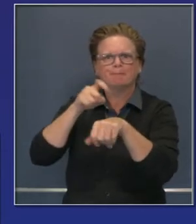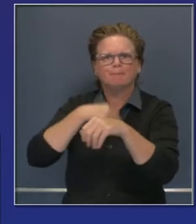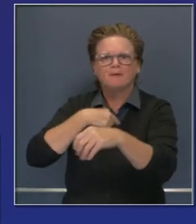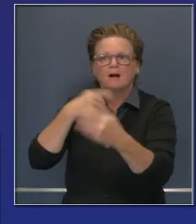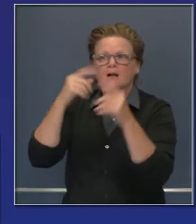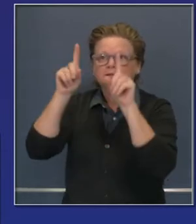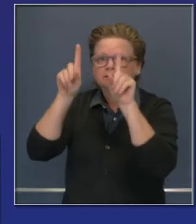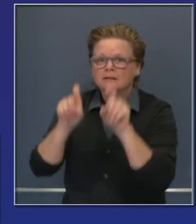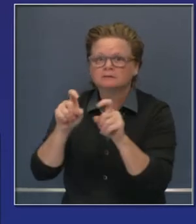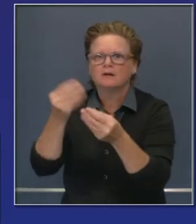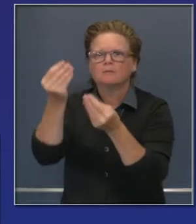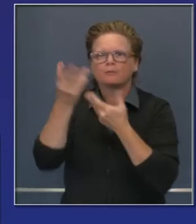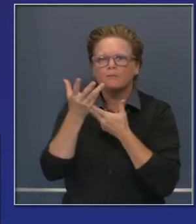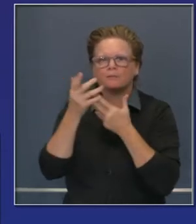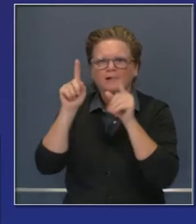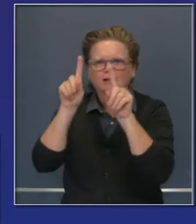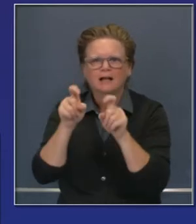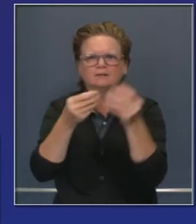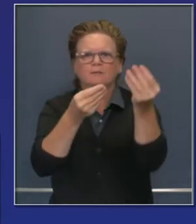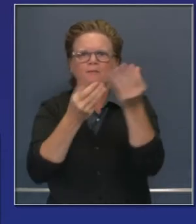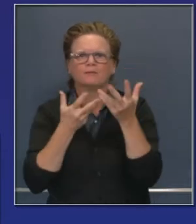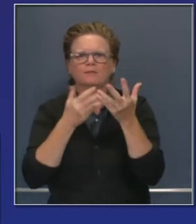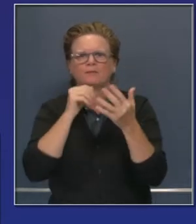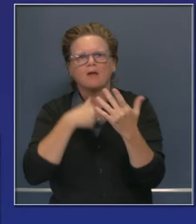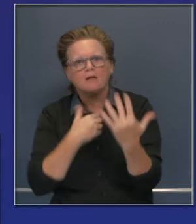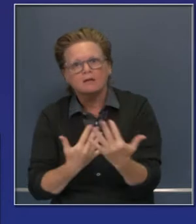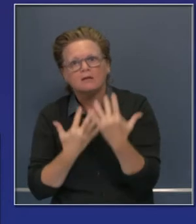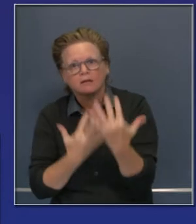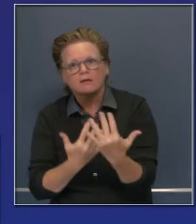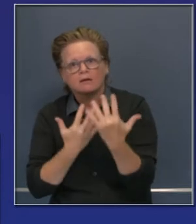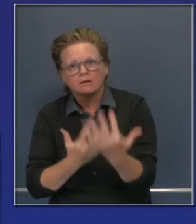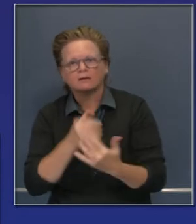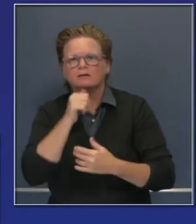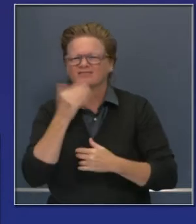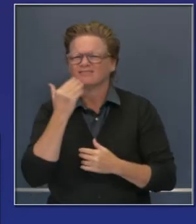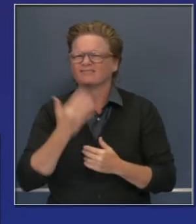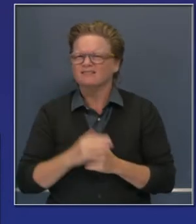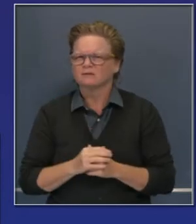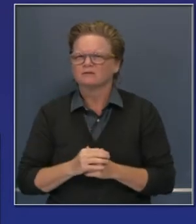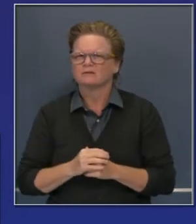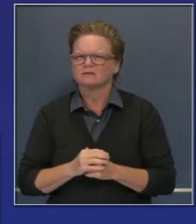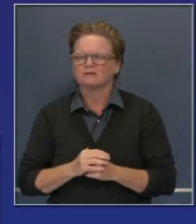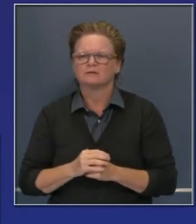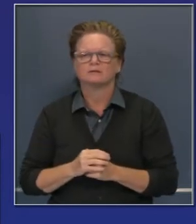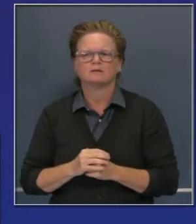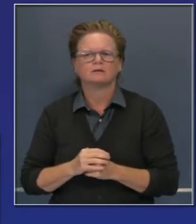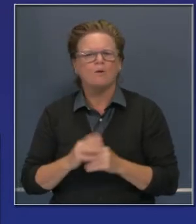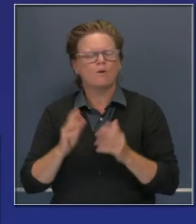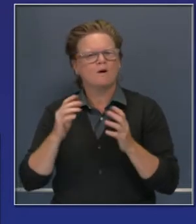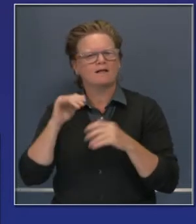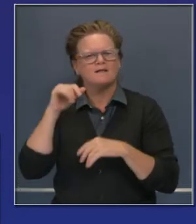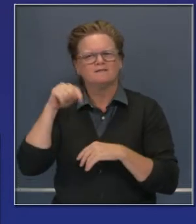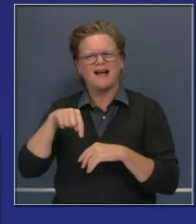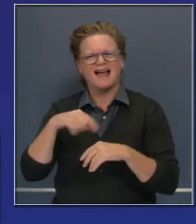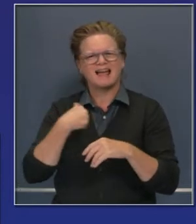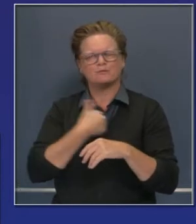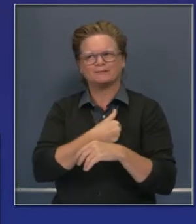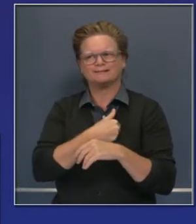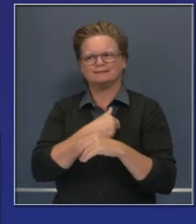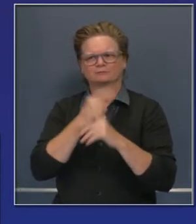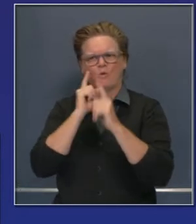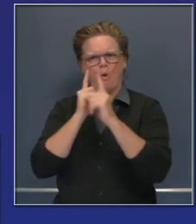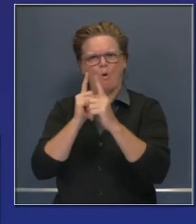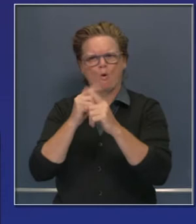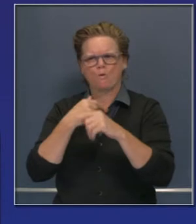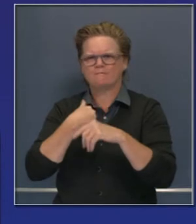tiempo en resultados de pruebas y mejorar la capacidad para movernos más rápidamente, rápidamente para reabrir no